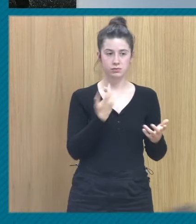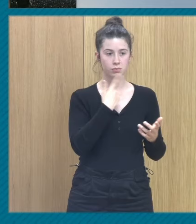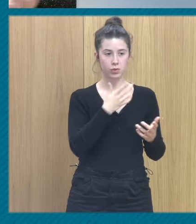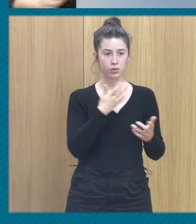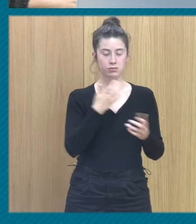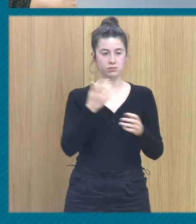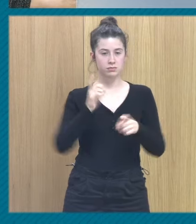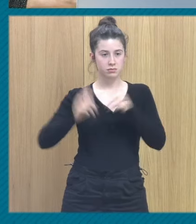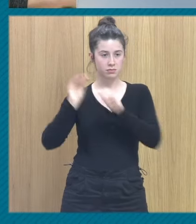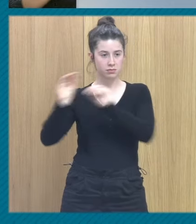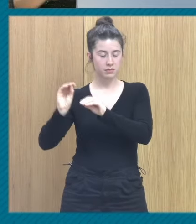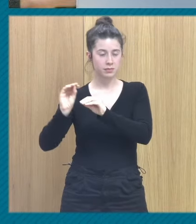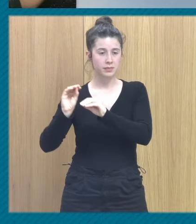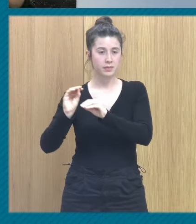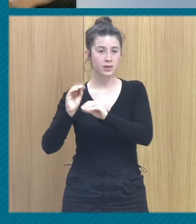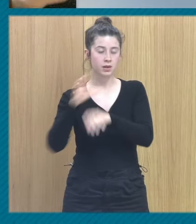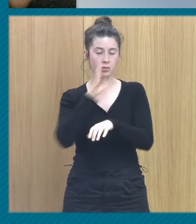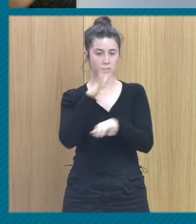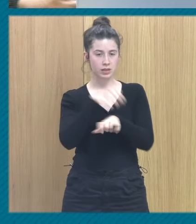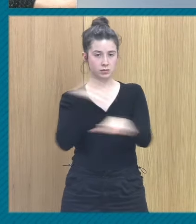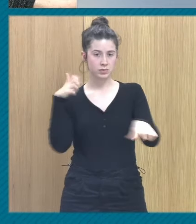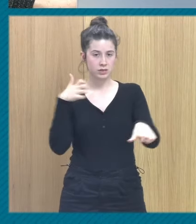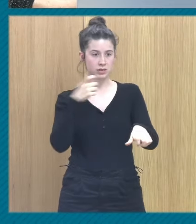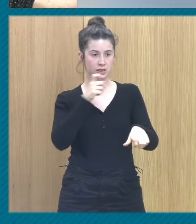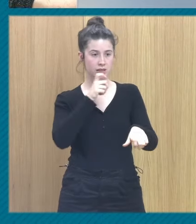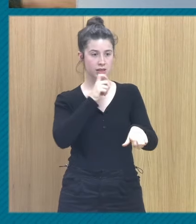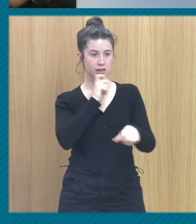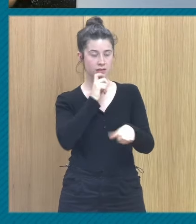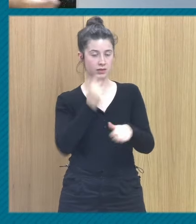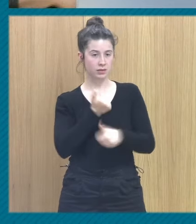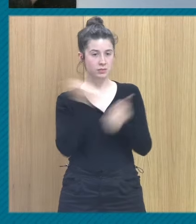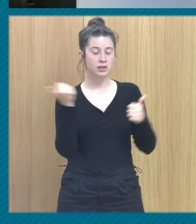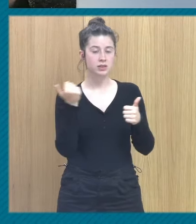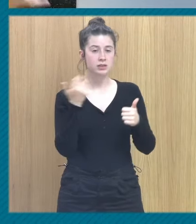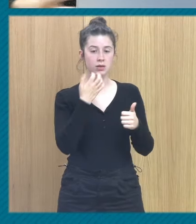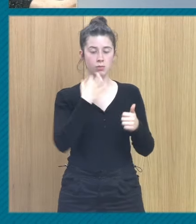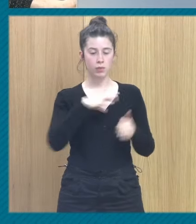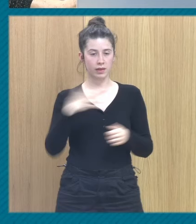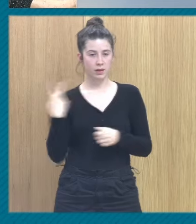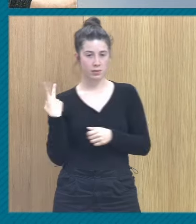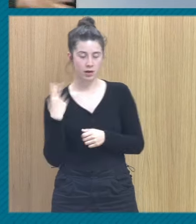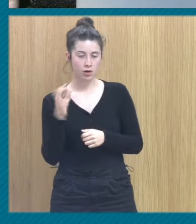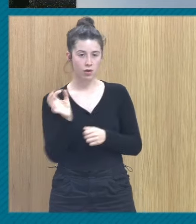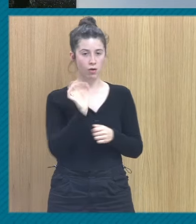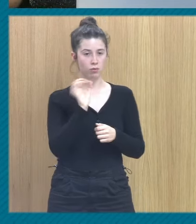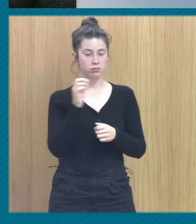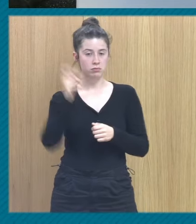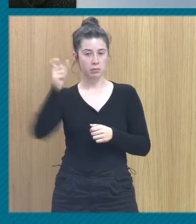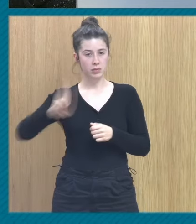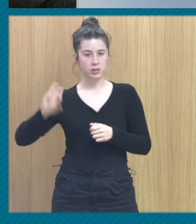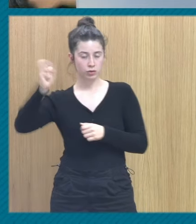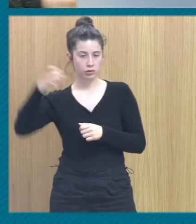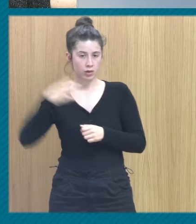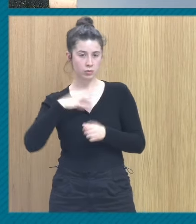personas y hablo de la madre y el padre porque son los más difíciles en esto. Pero puede ser la pareja, puede ser cualquier otra persona. Yo decido alejarme de esa